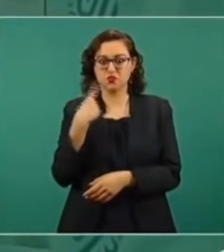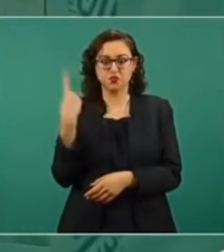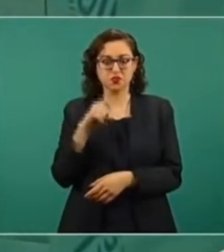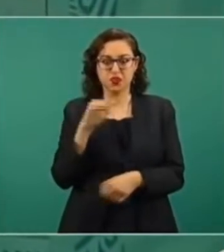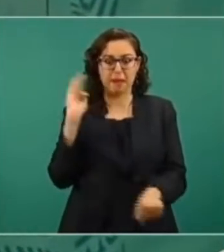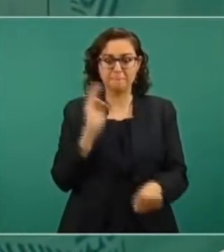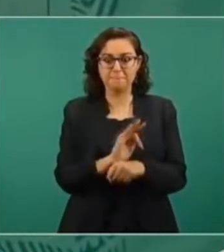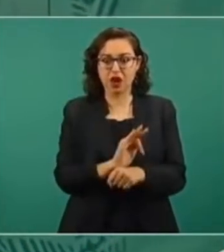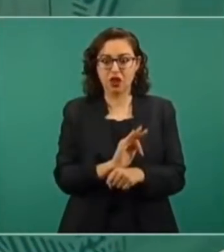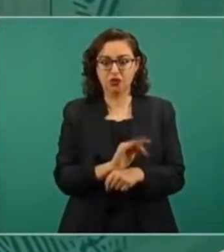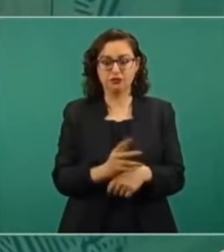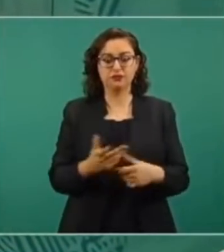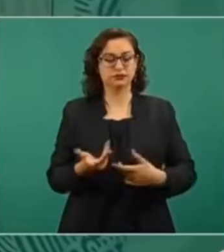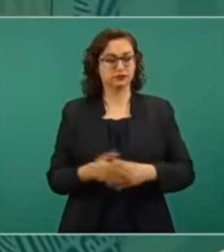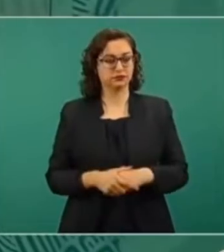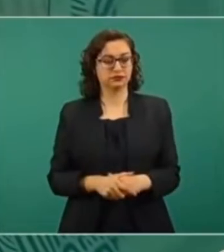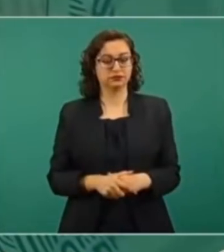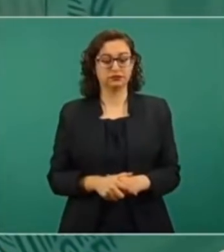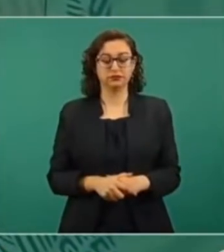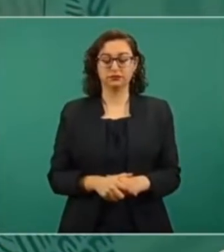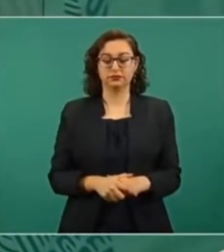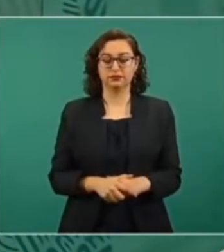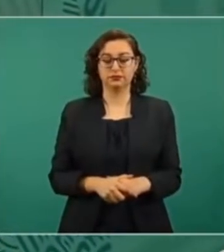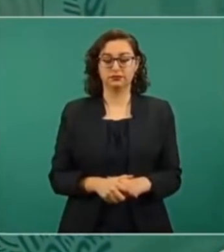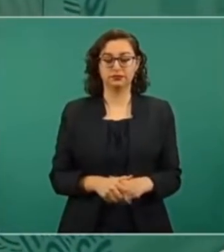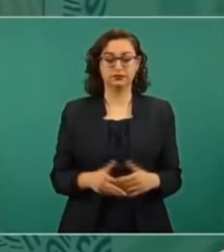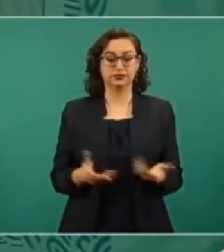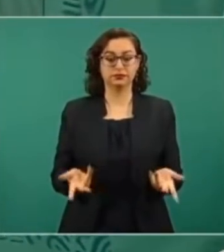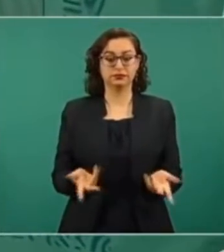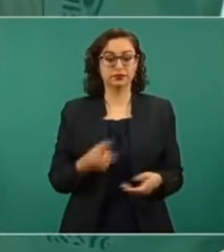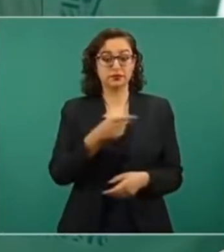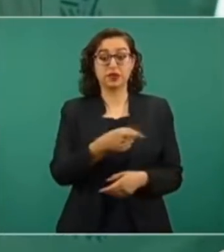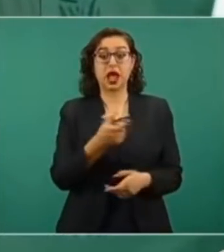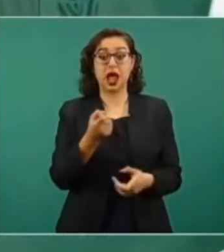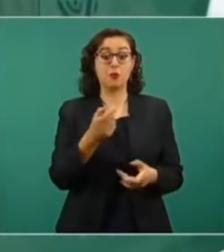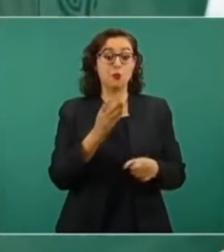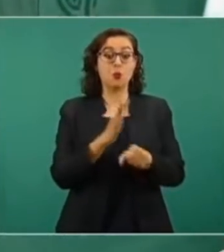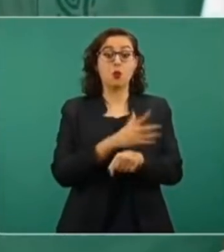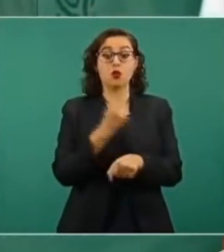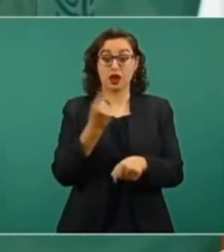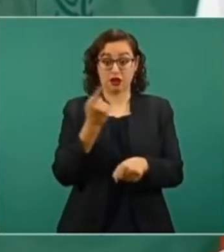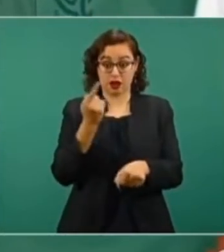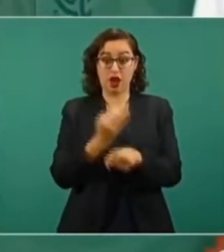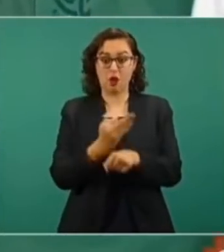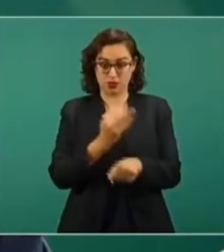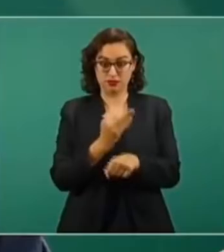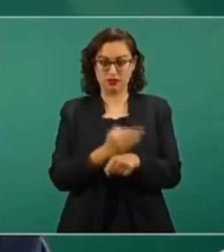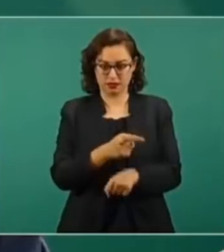de facto encargados